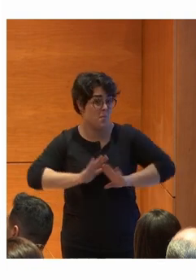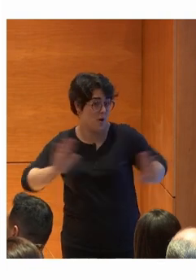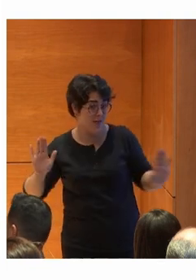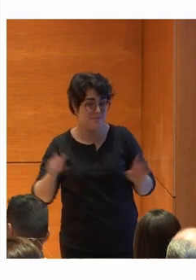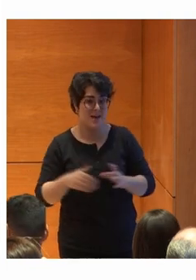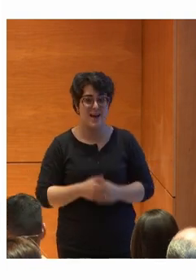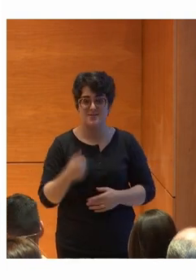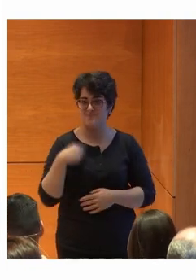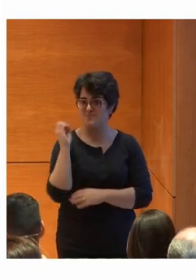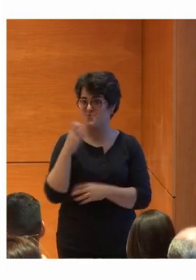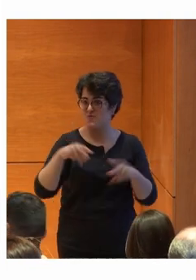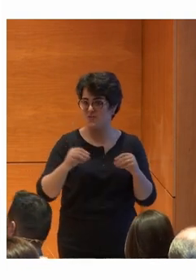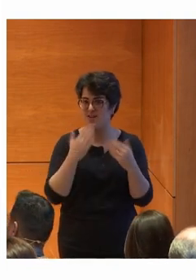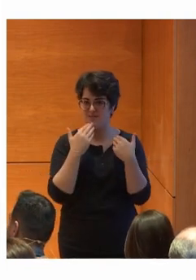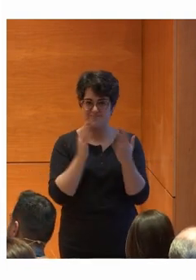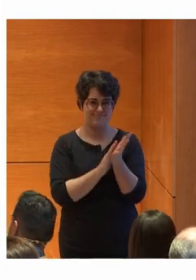mi intervención